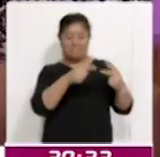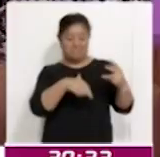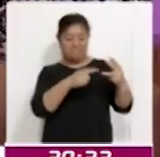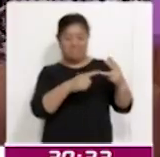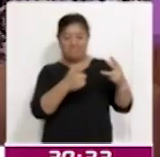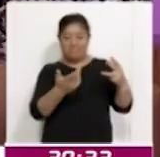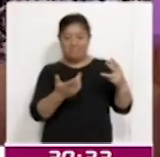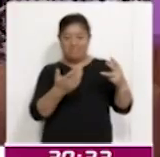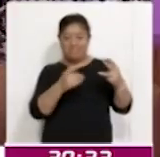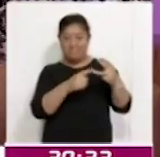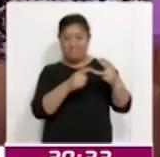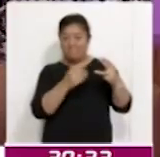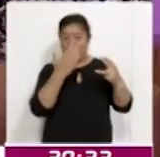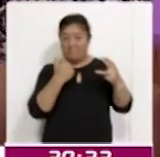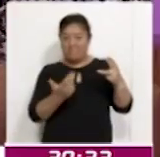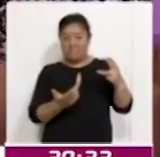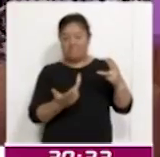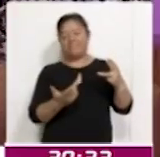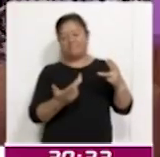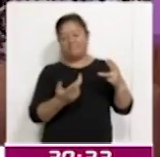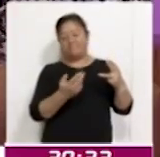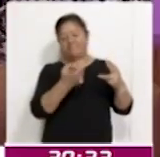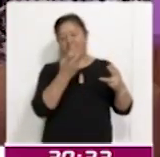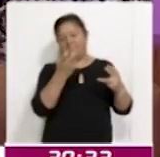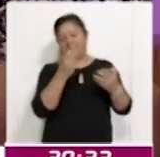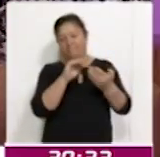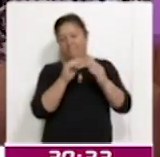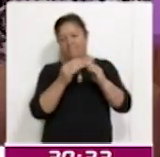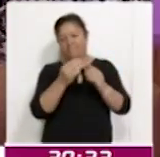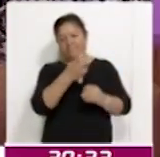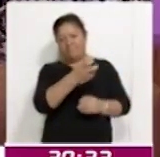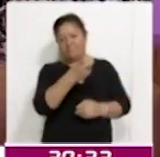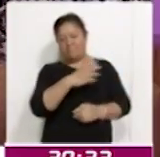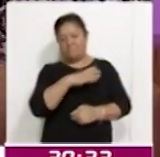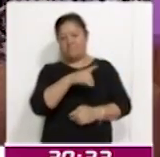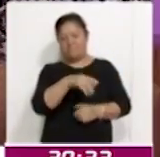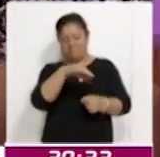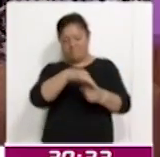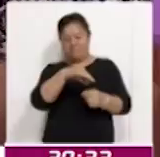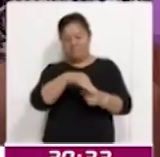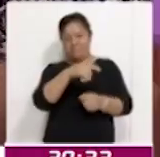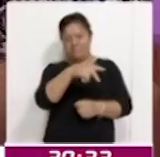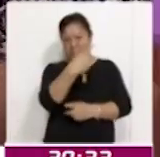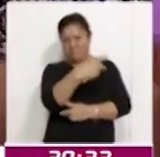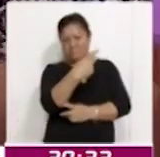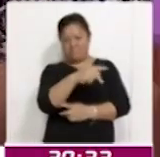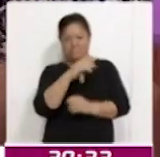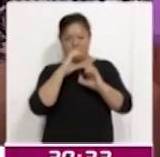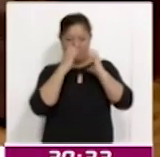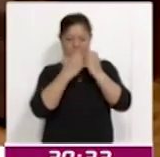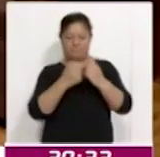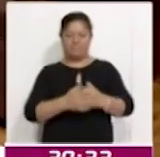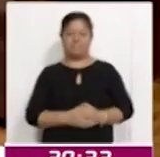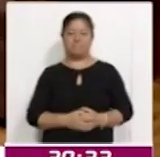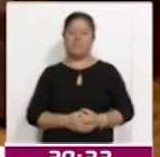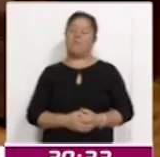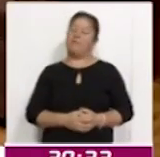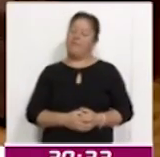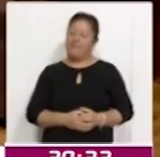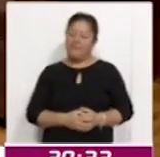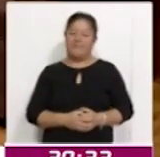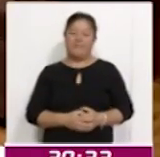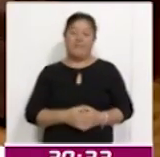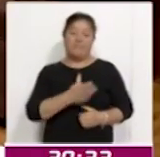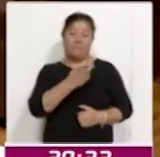es el motivo por el cual también estamos llevando a cabo una elección extraordinaria en esa comunidad. Bueno, pues ahí tiene, así es que